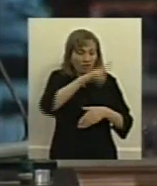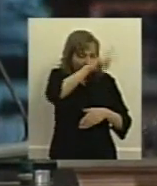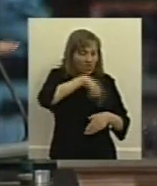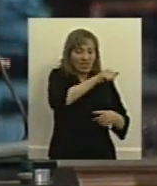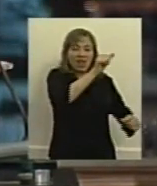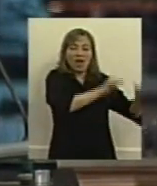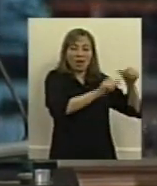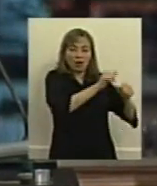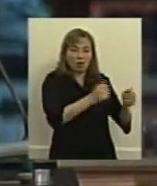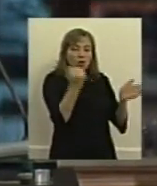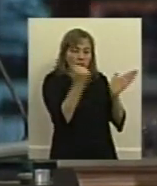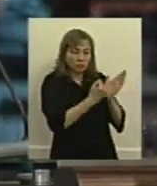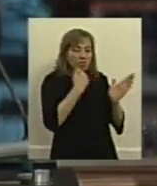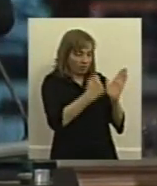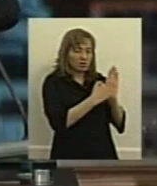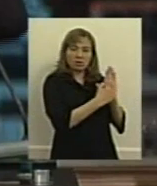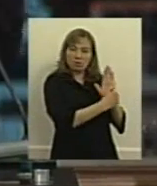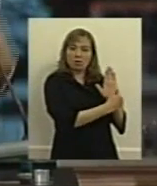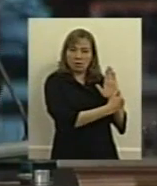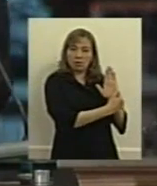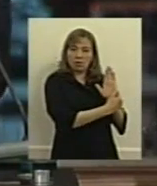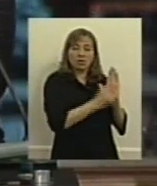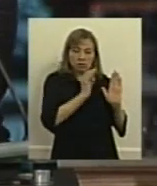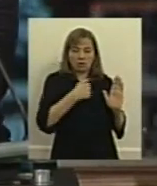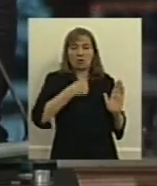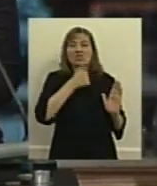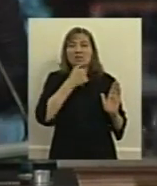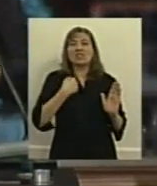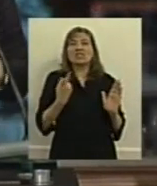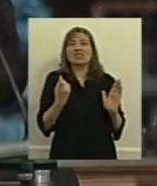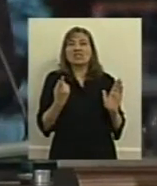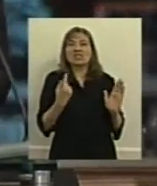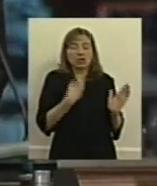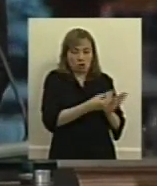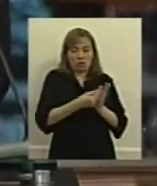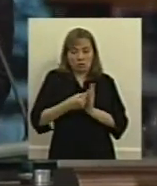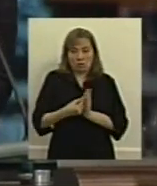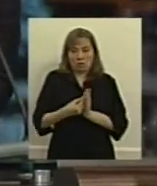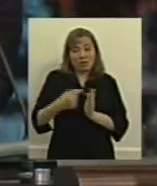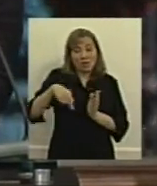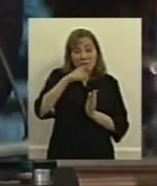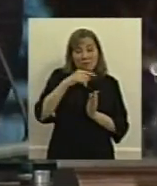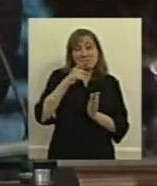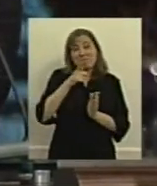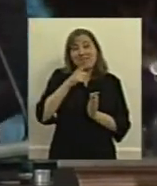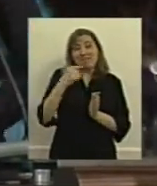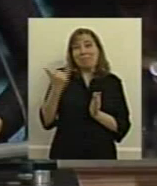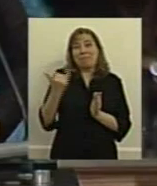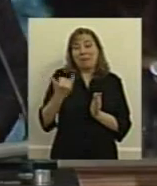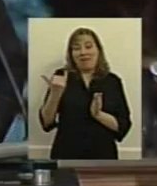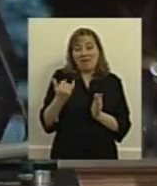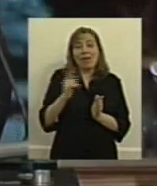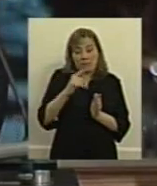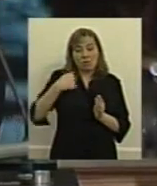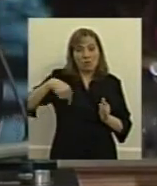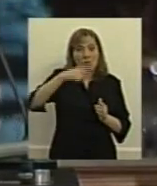impreso y que se trata del medicamento que va a tomarlo esto puede parecer menor pero cuando uno escucha